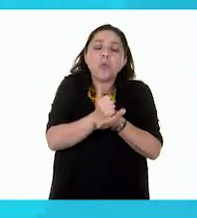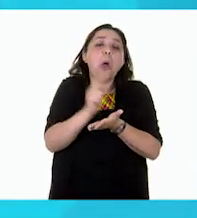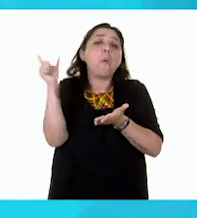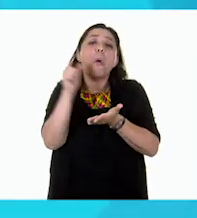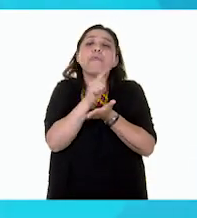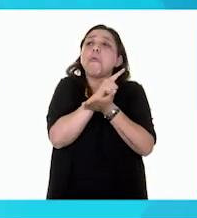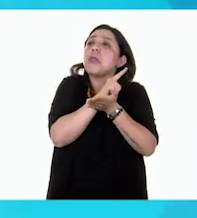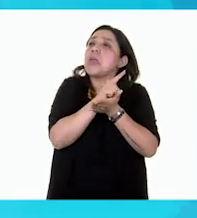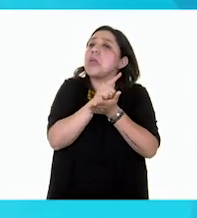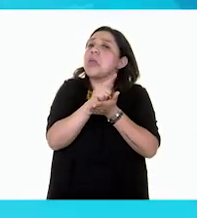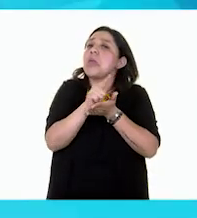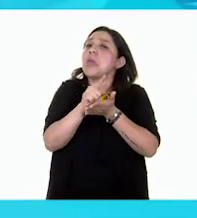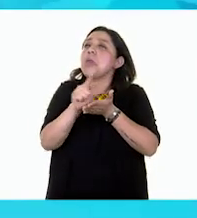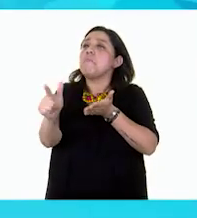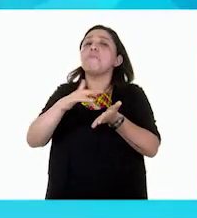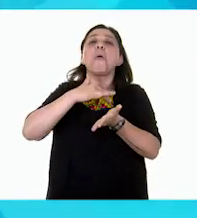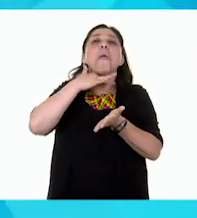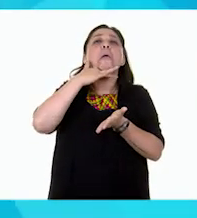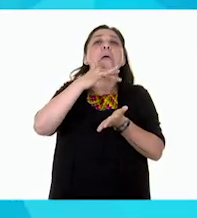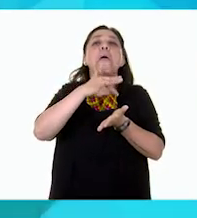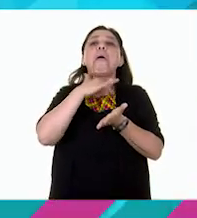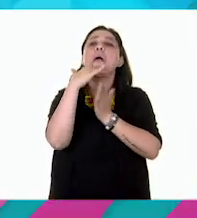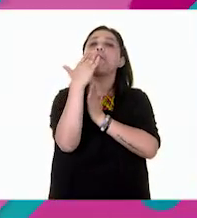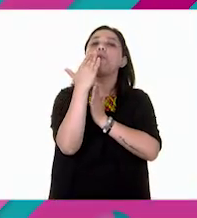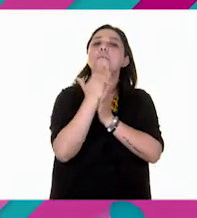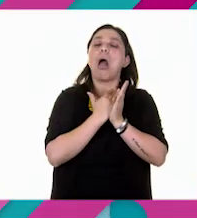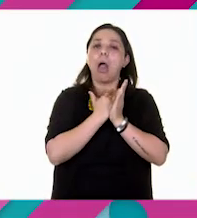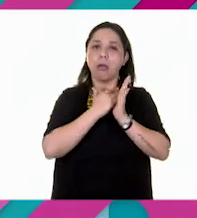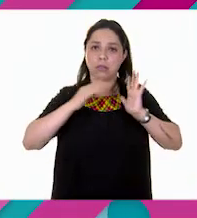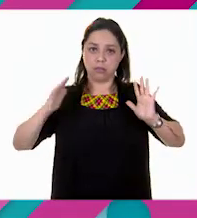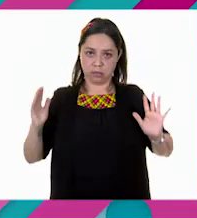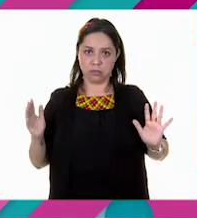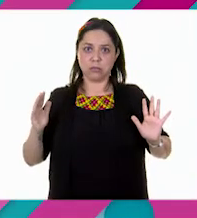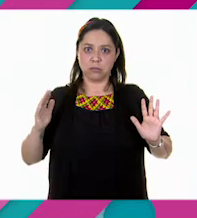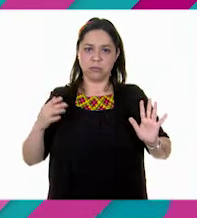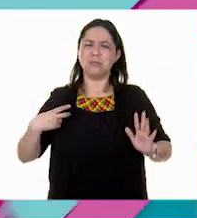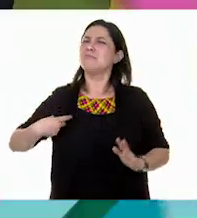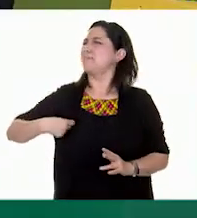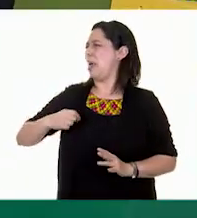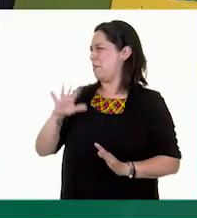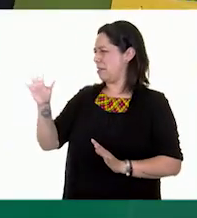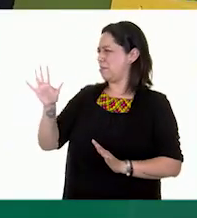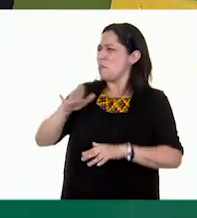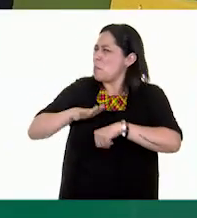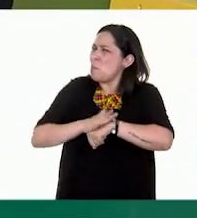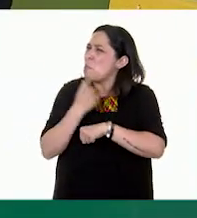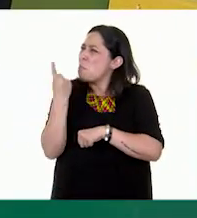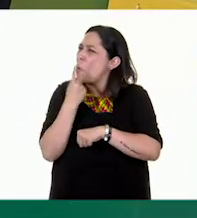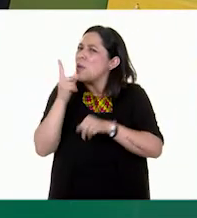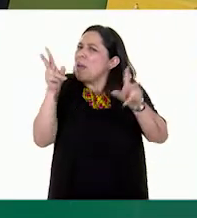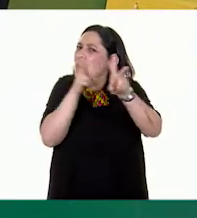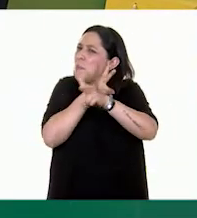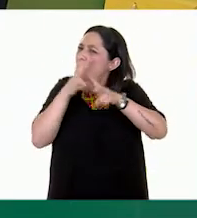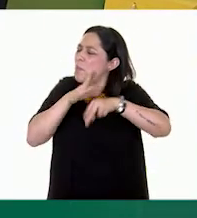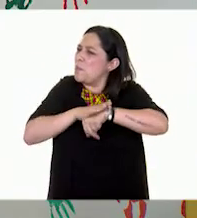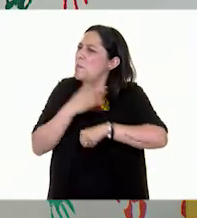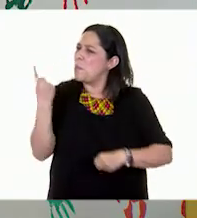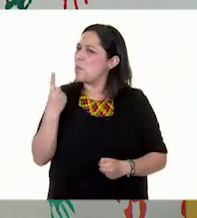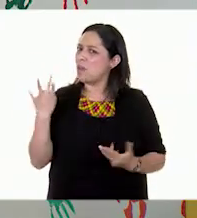ambiental. Ay, no. No, no, no, no. Maestra, ¿y cuáles son las causas de que eso suceda con el aire de la ciudad?